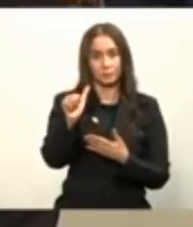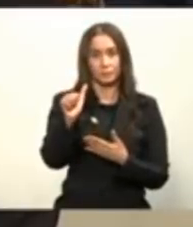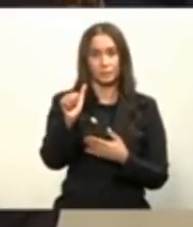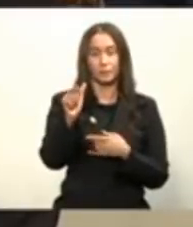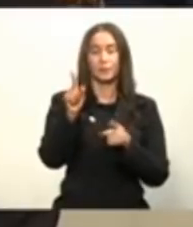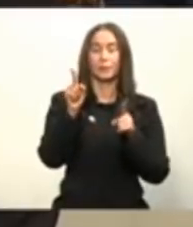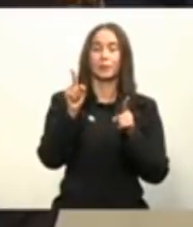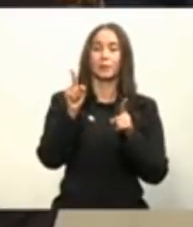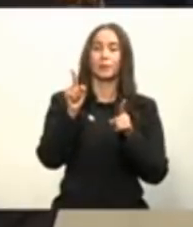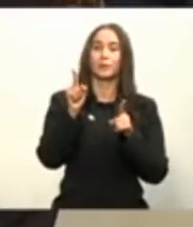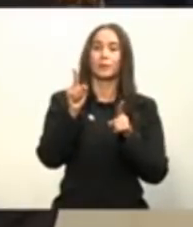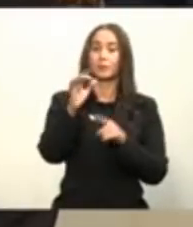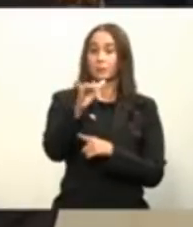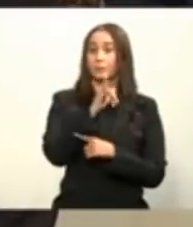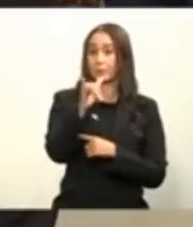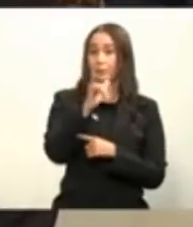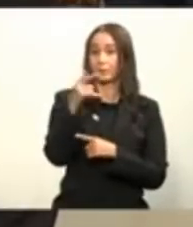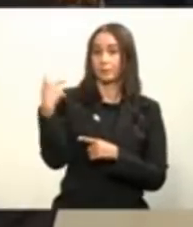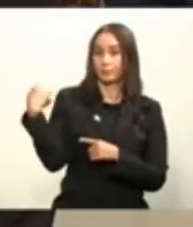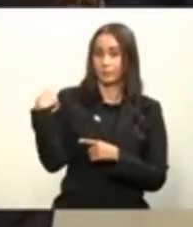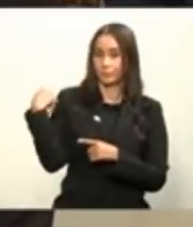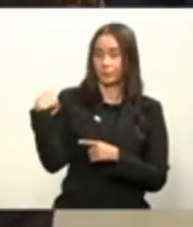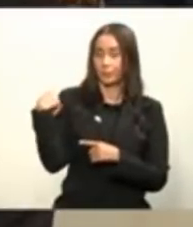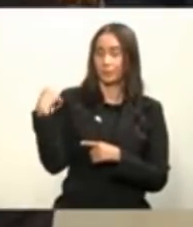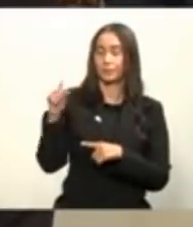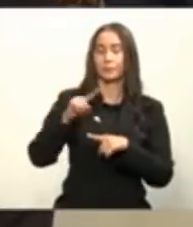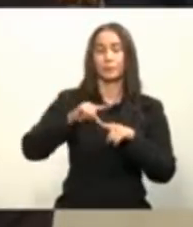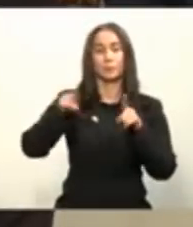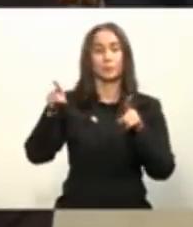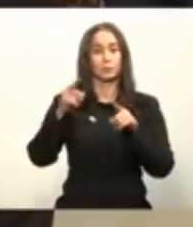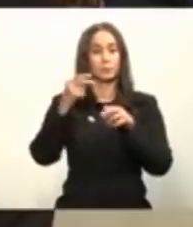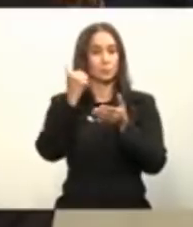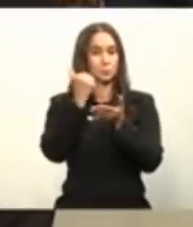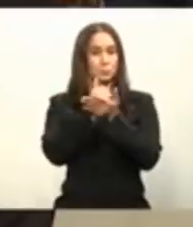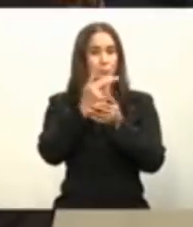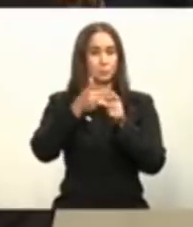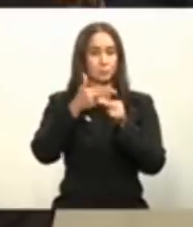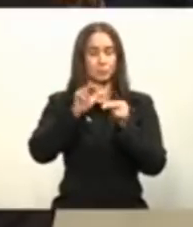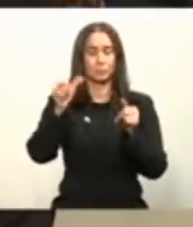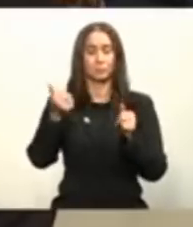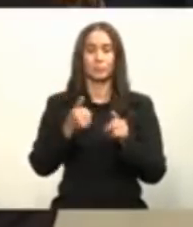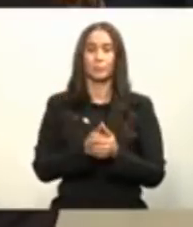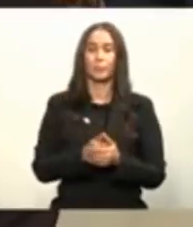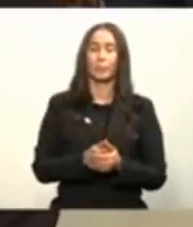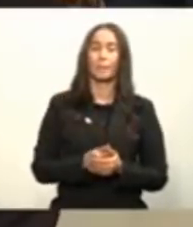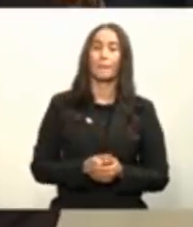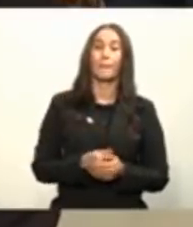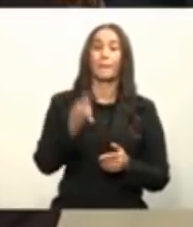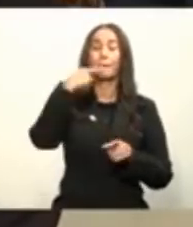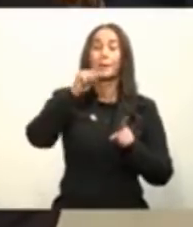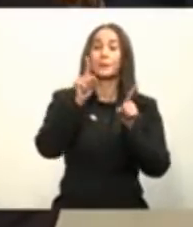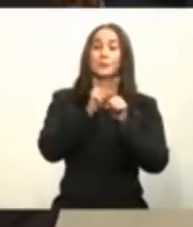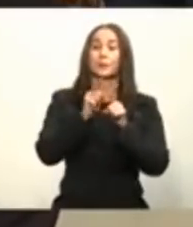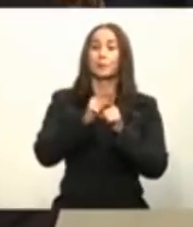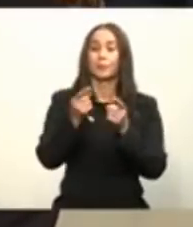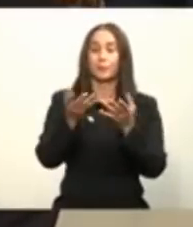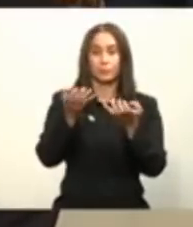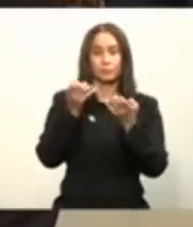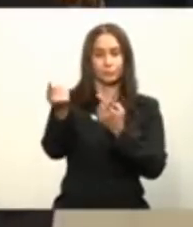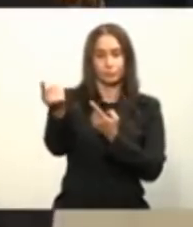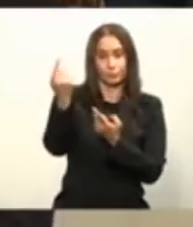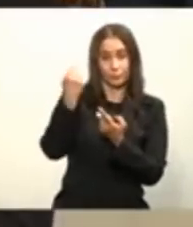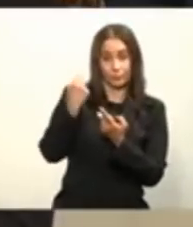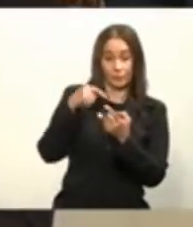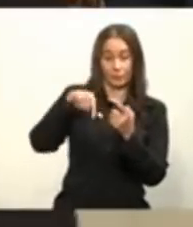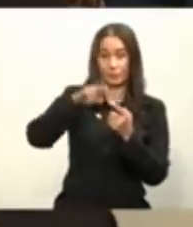sabe en la misma la misma vacuna lo único que con otro país de fabricación pero no obstante eso como queremos que lleguen las vacunas